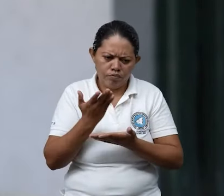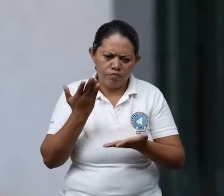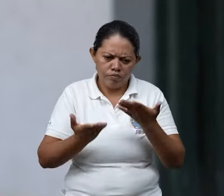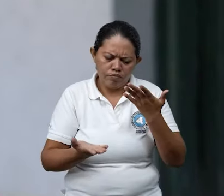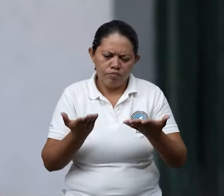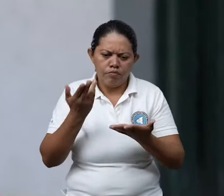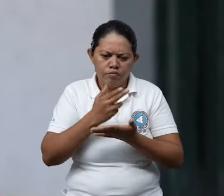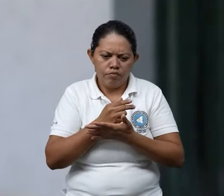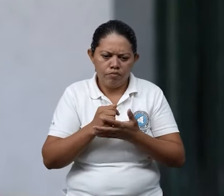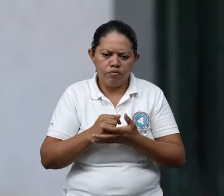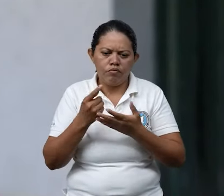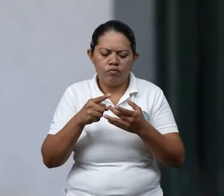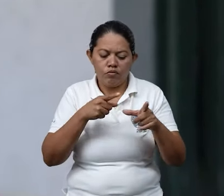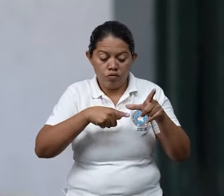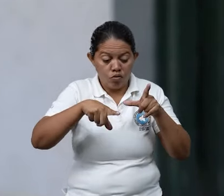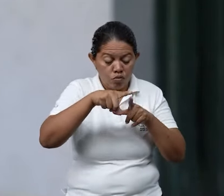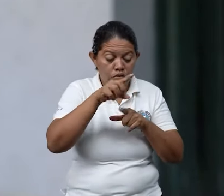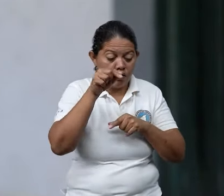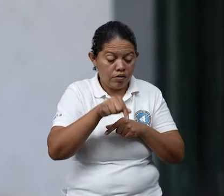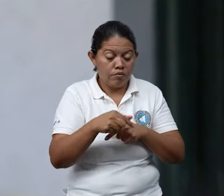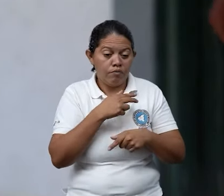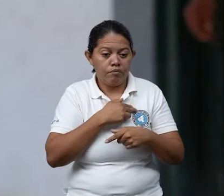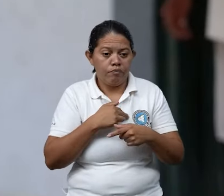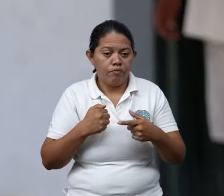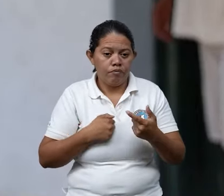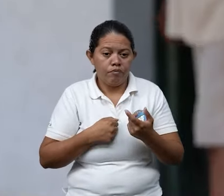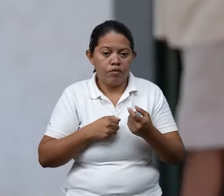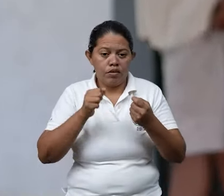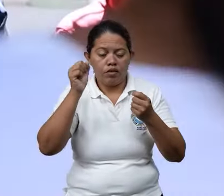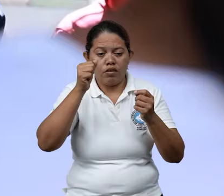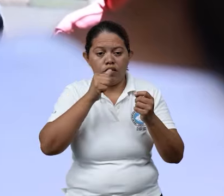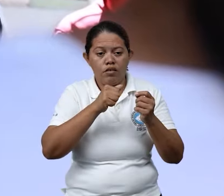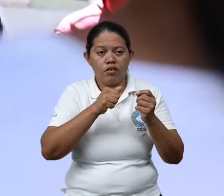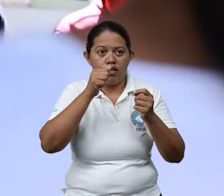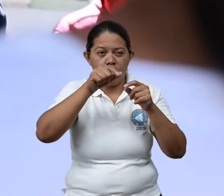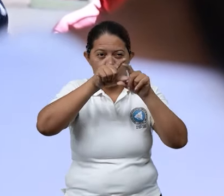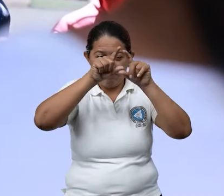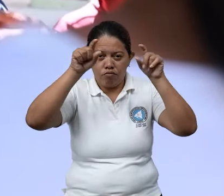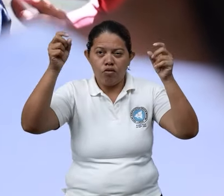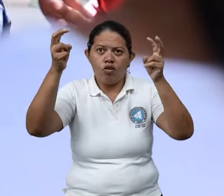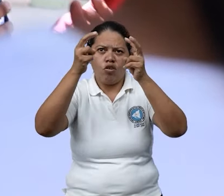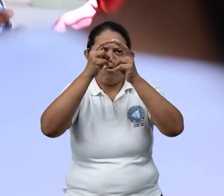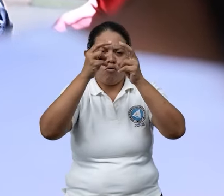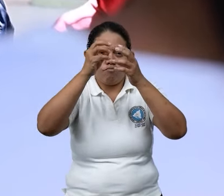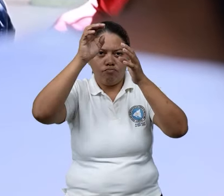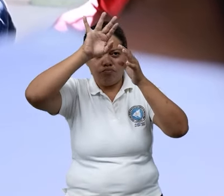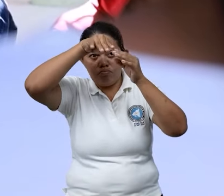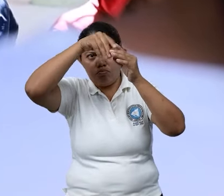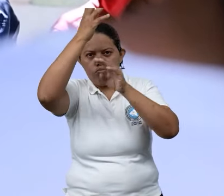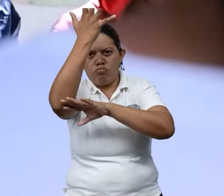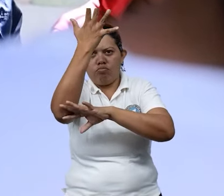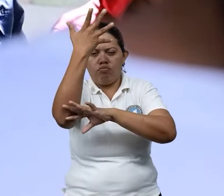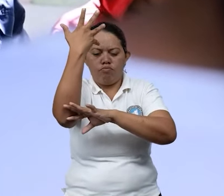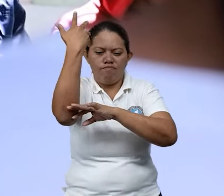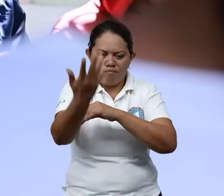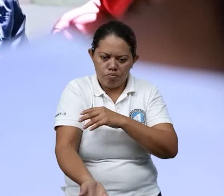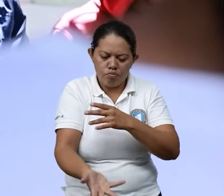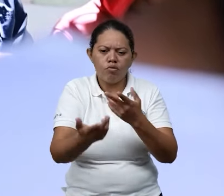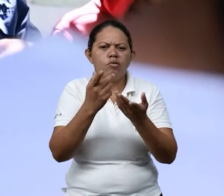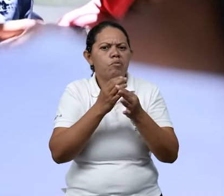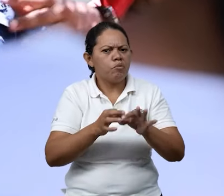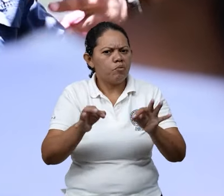tenemos también los internos, donde tenemos caídas de tendido eléctrico, de cables eléctricos. Tenemos árboles,